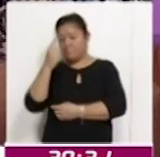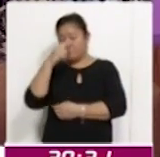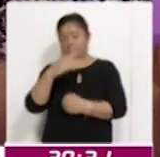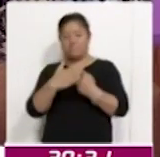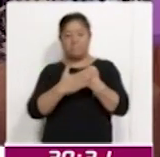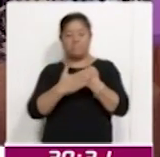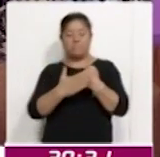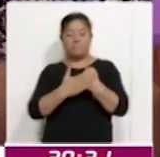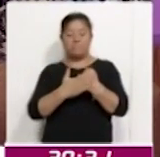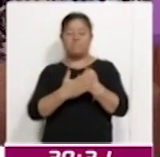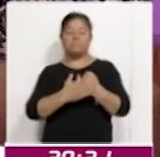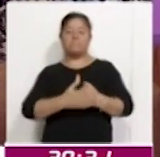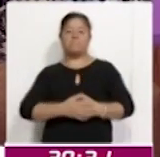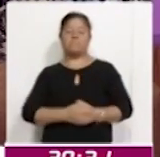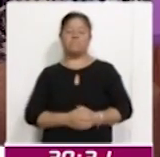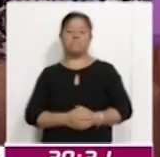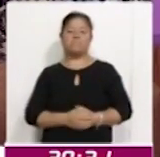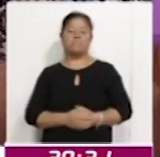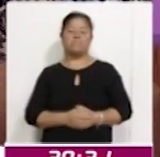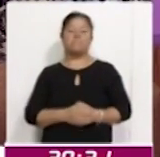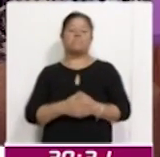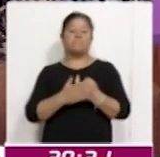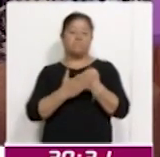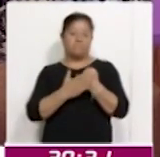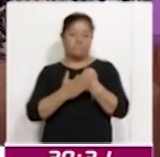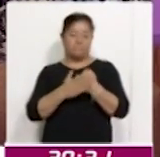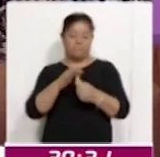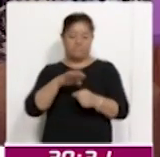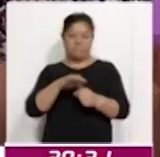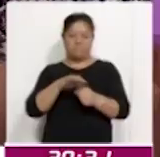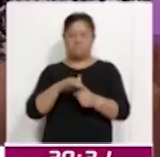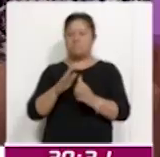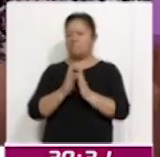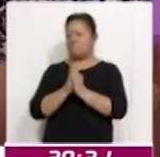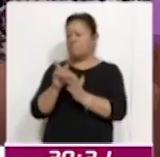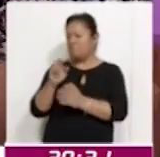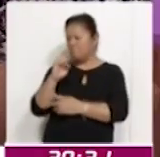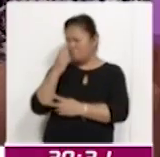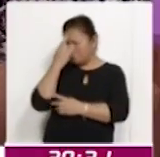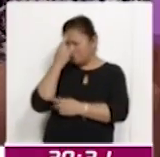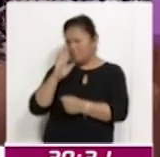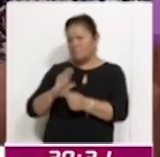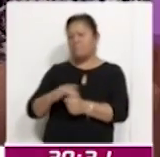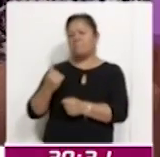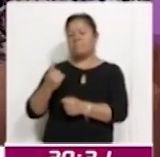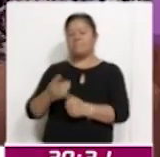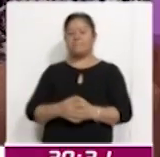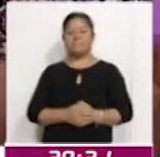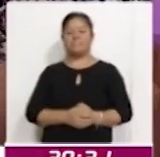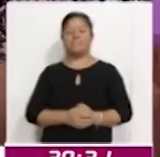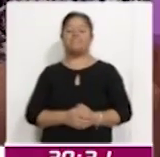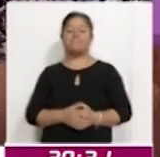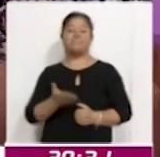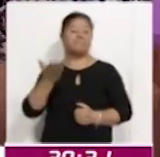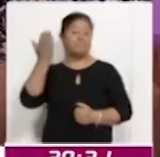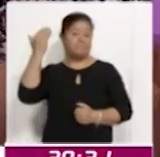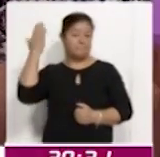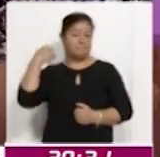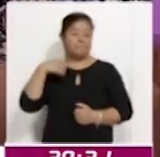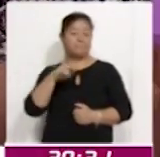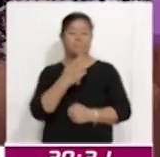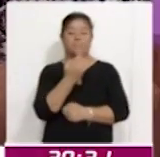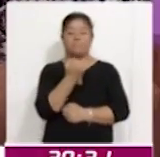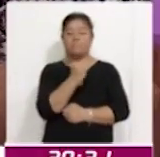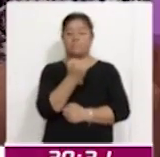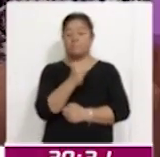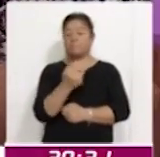próximo domingo. ¿Nos puede recordar por qué habrá elecciones extraordinarias? Claro que sí. Hay que recordar que en la pasada jornada electoral del 2 de